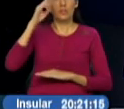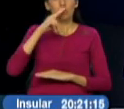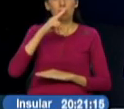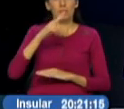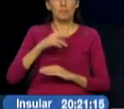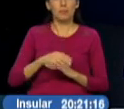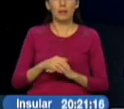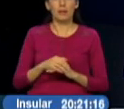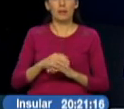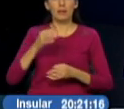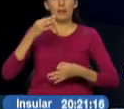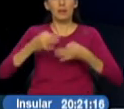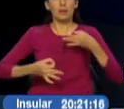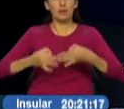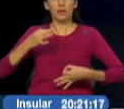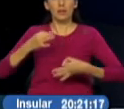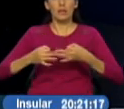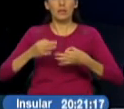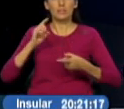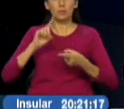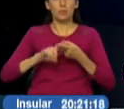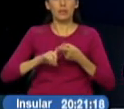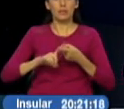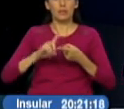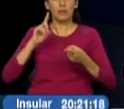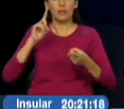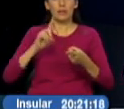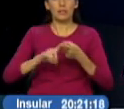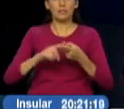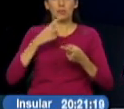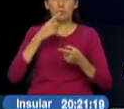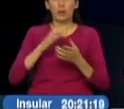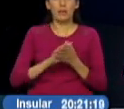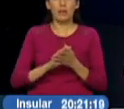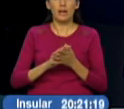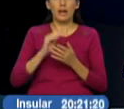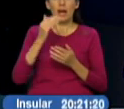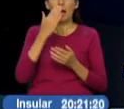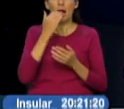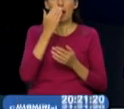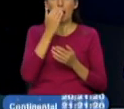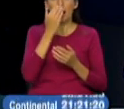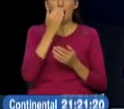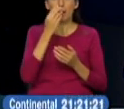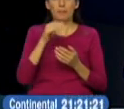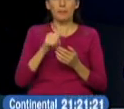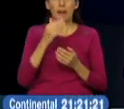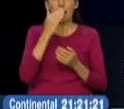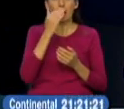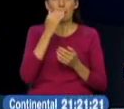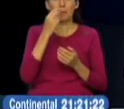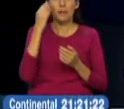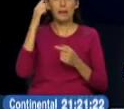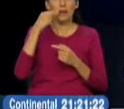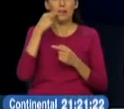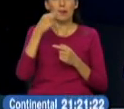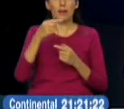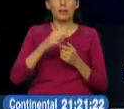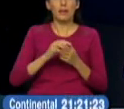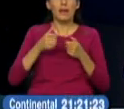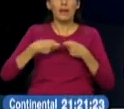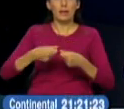prescripción del juicio en contra del expresidente Abdalá Bukaram Ortiz en el caso denominado gastos reservados. Con esta